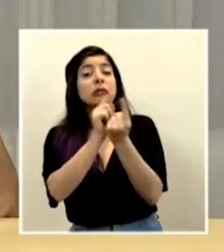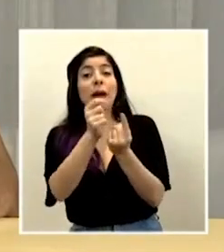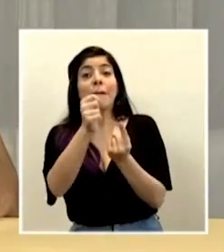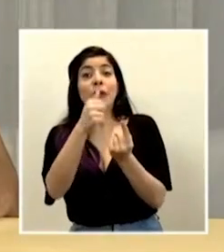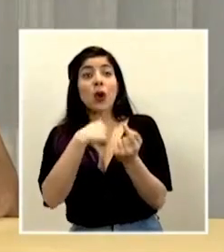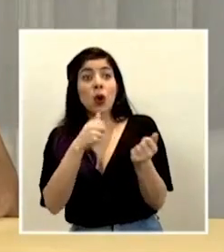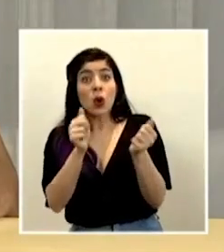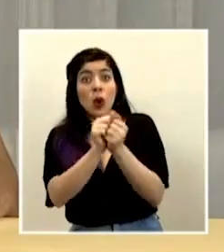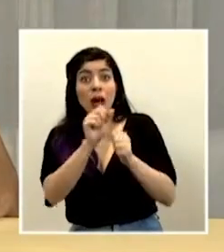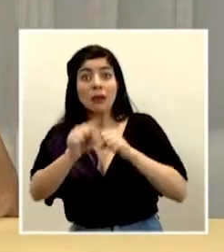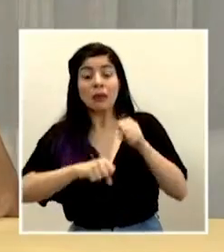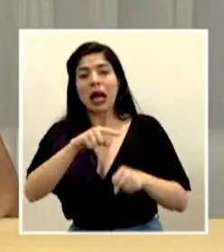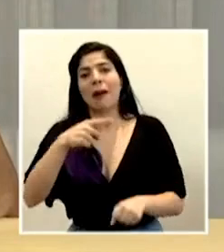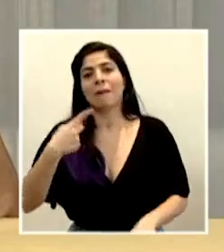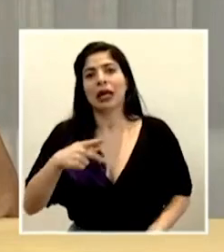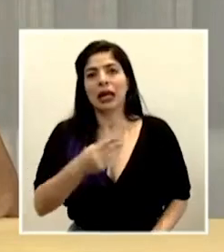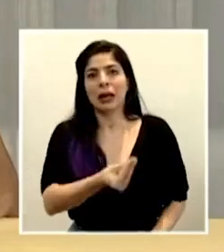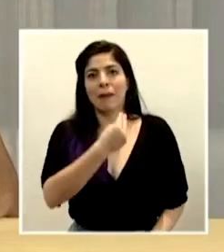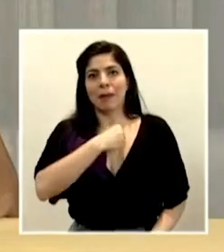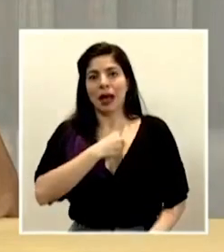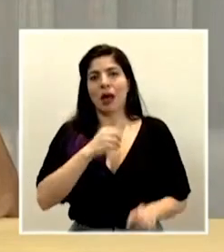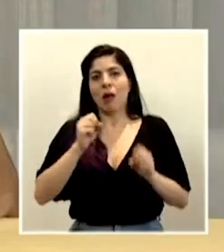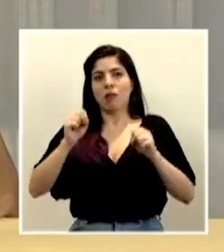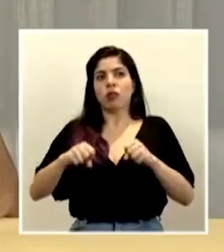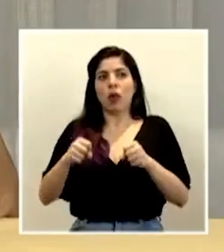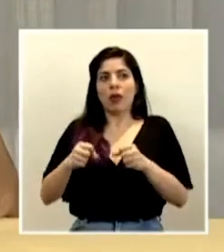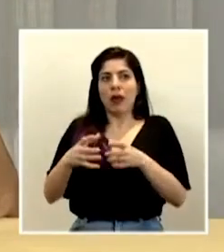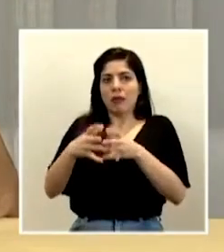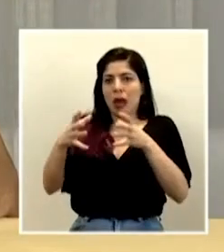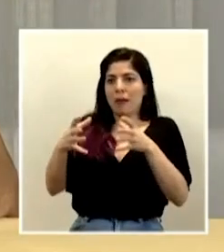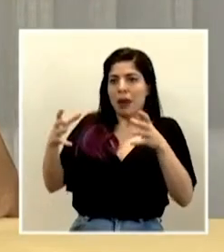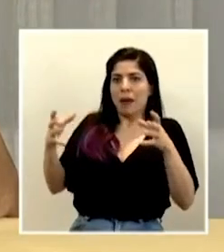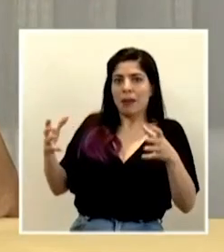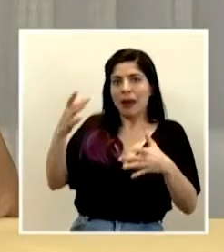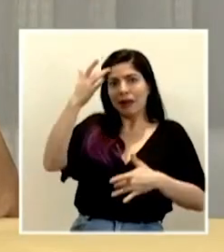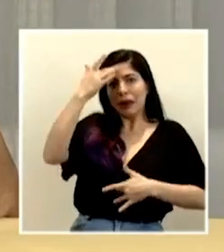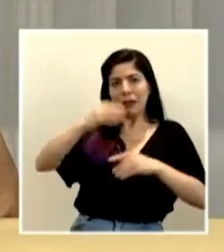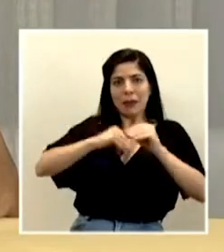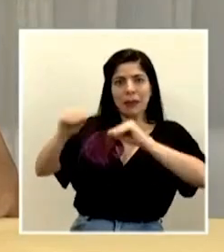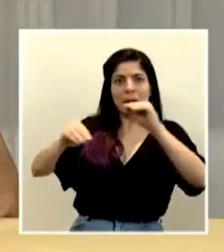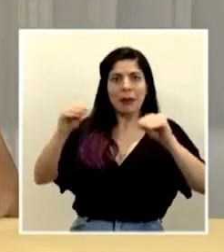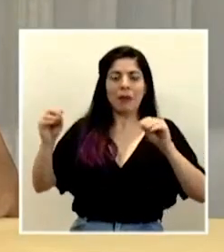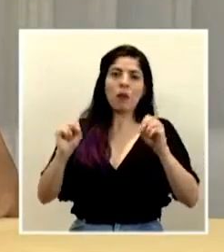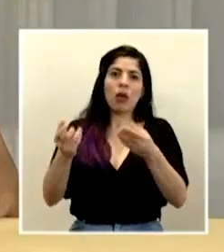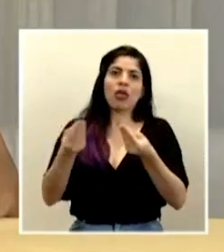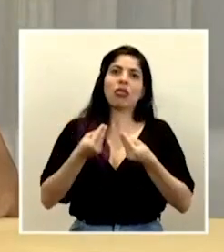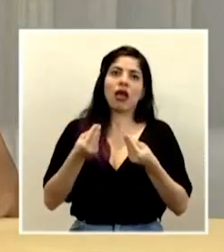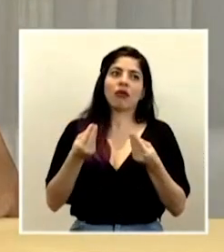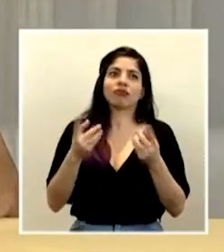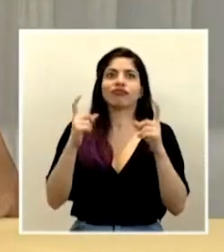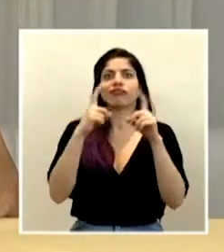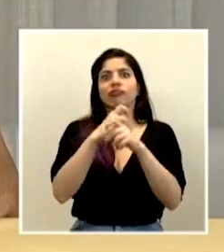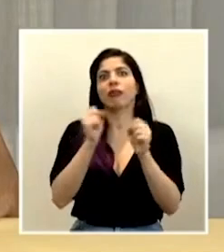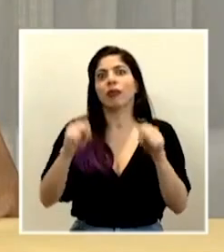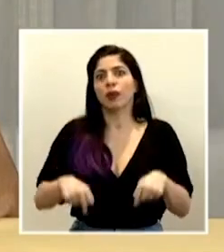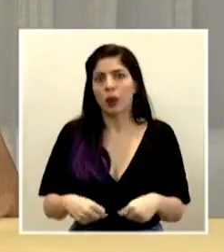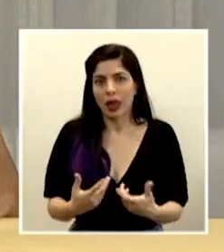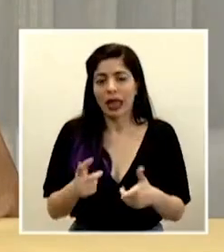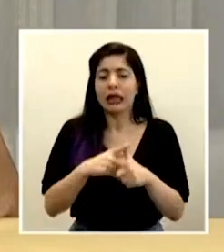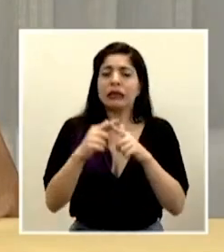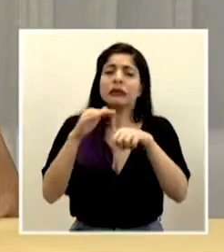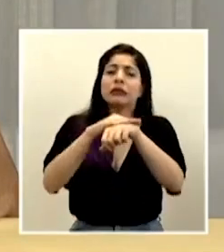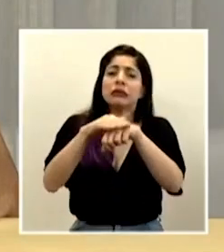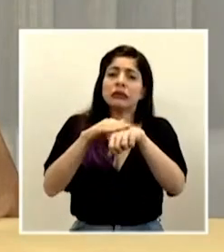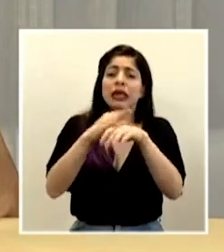incrementa, ya dijimos, puede haber muchos casos secundarios, cadenas de transmisión, que nos pueden complicar la situación en el país. Así que, por favor,